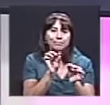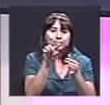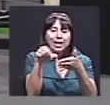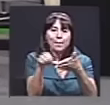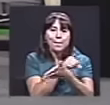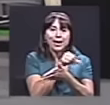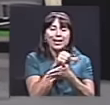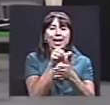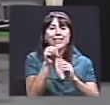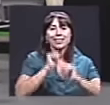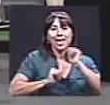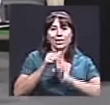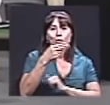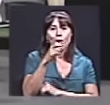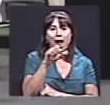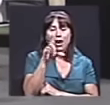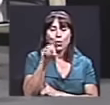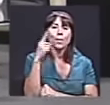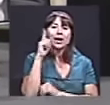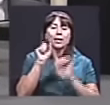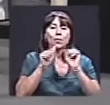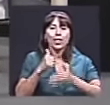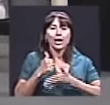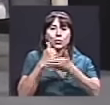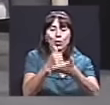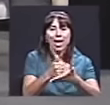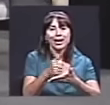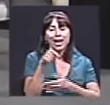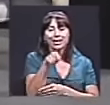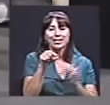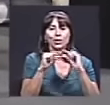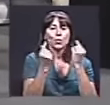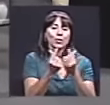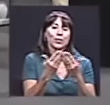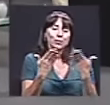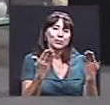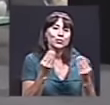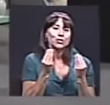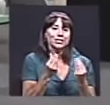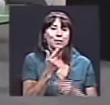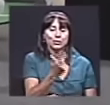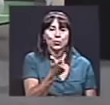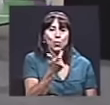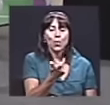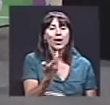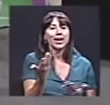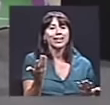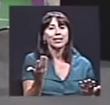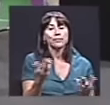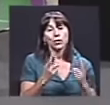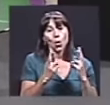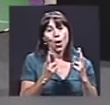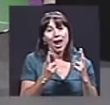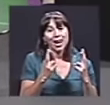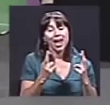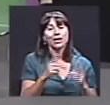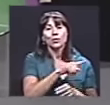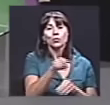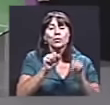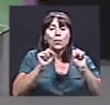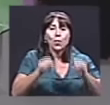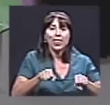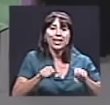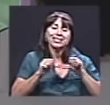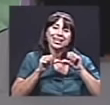a esta compañía, y bueno, pues muchísima suerte, entonces ojalá que puedan seguir